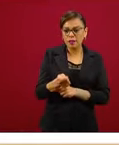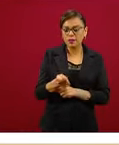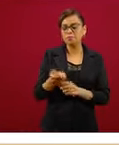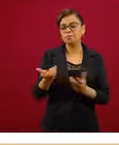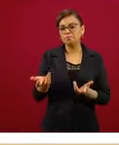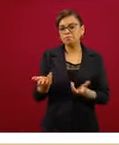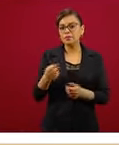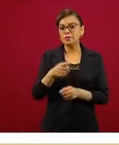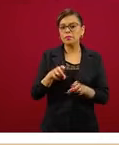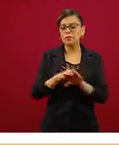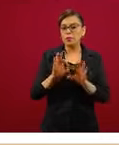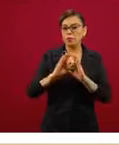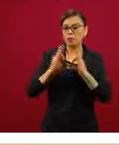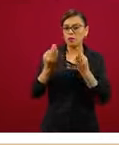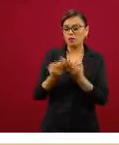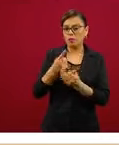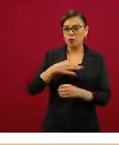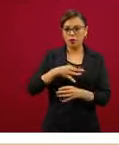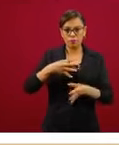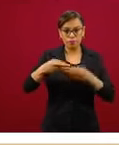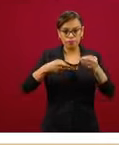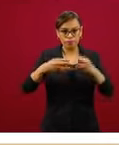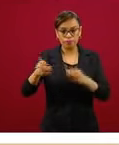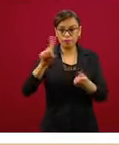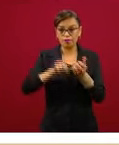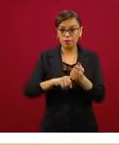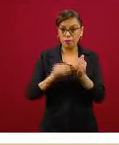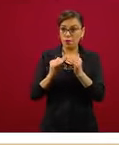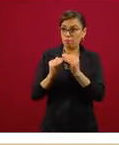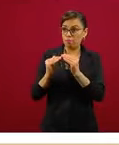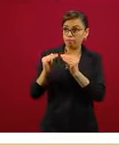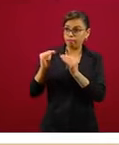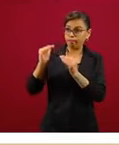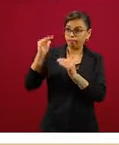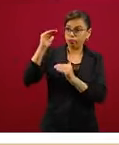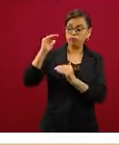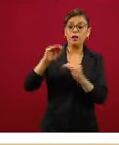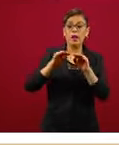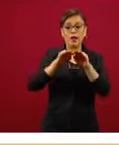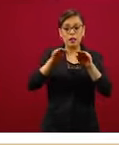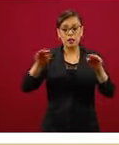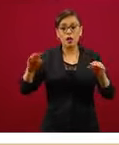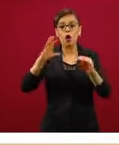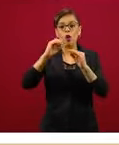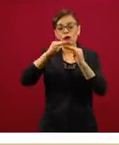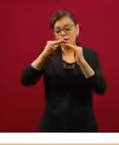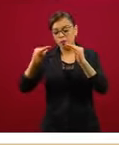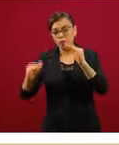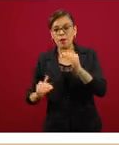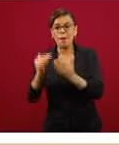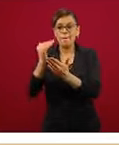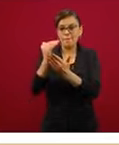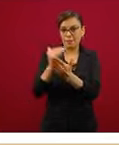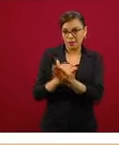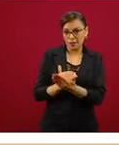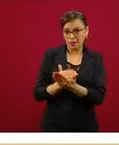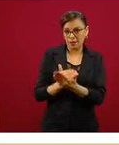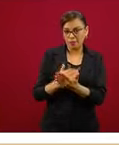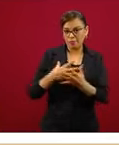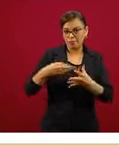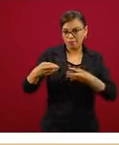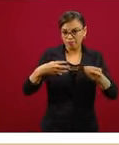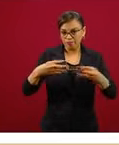tendencia de la curva epidémica, si esta va para arriba, si esta está estable o va para abajo. Ilustrémoslo básicamente con dos o tres